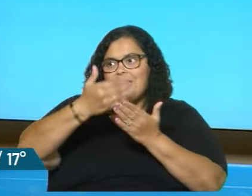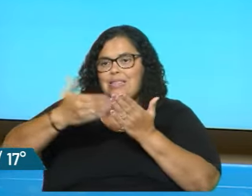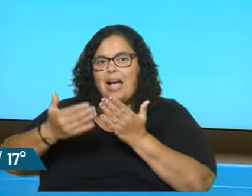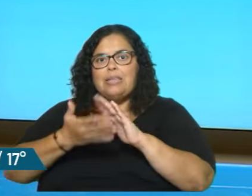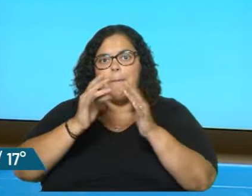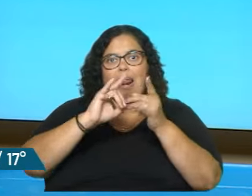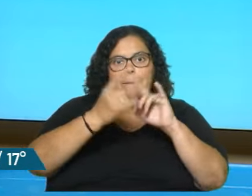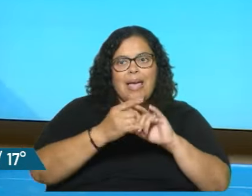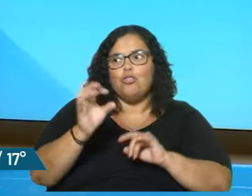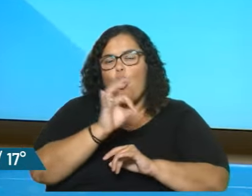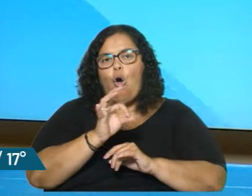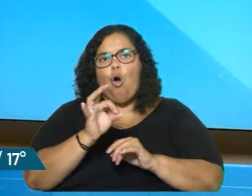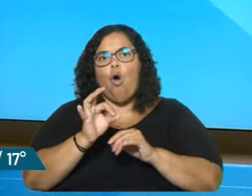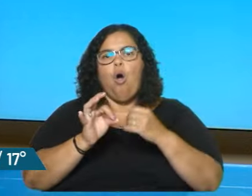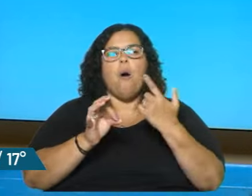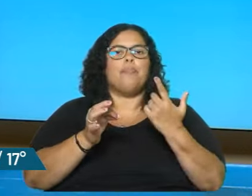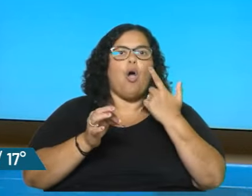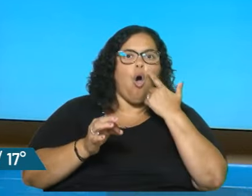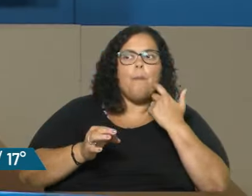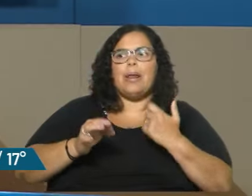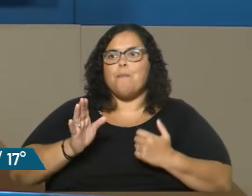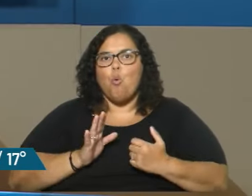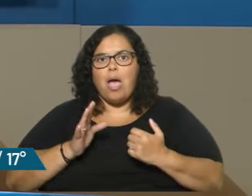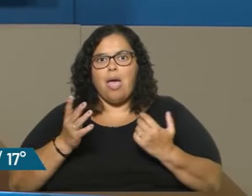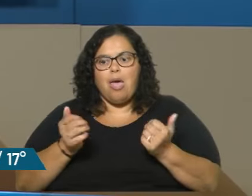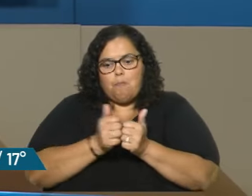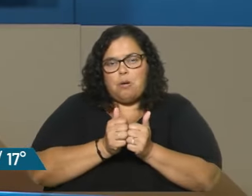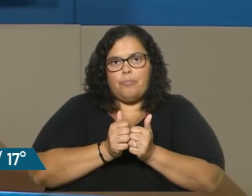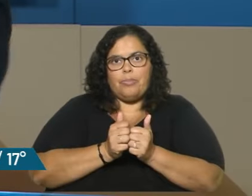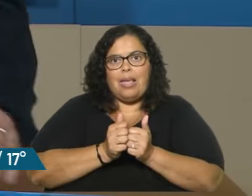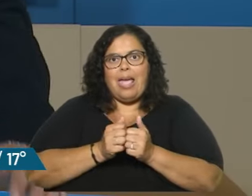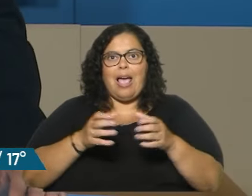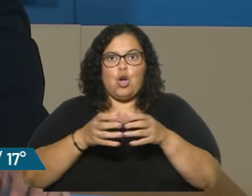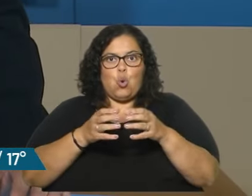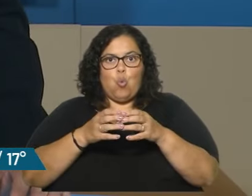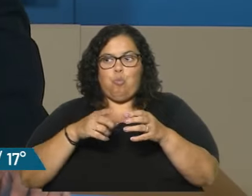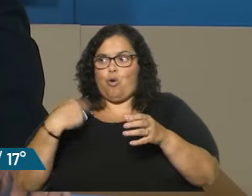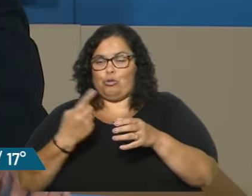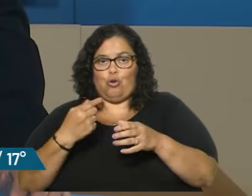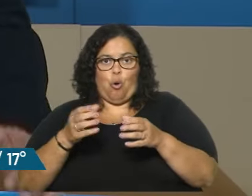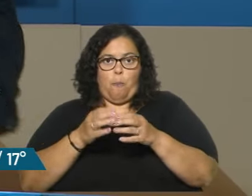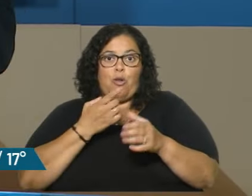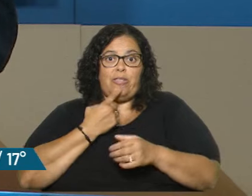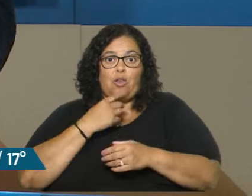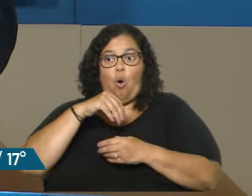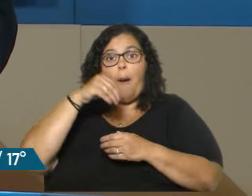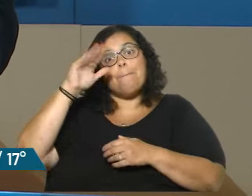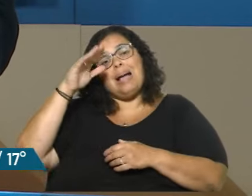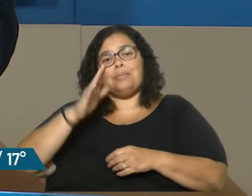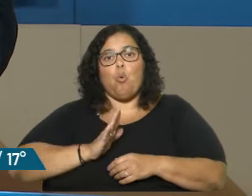fórmulas políticas hombre y mujer? parte alternativa tenemos más mujeres que hombres. Yo voy por